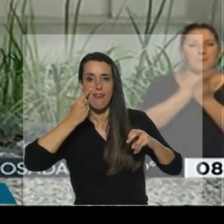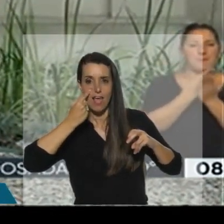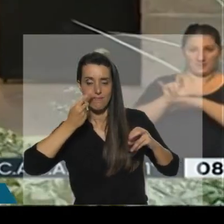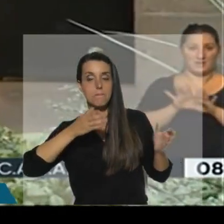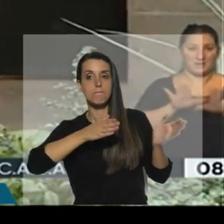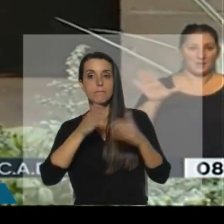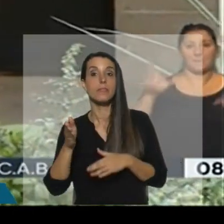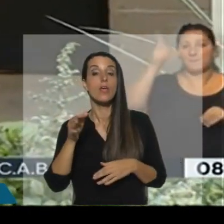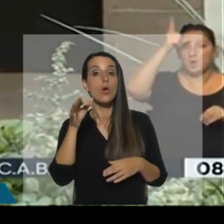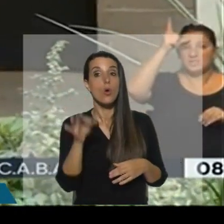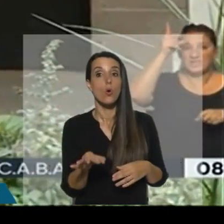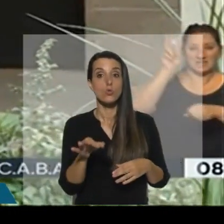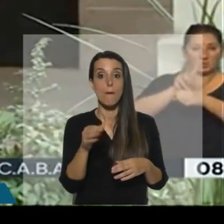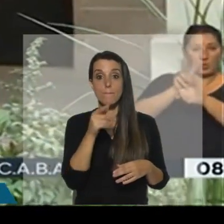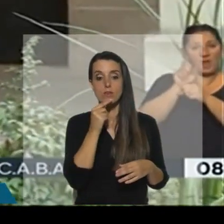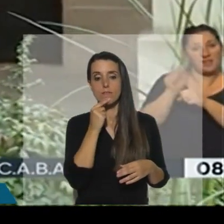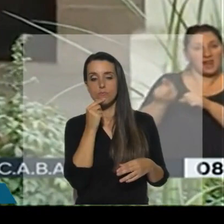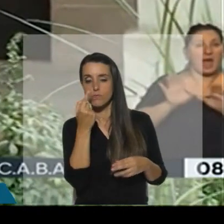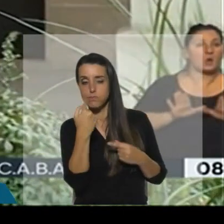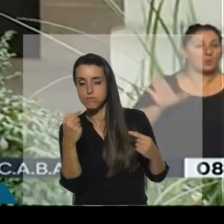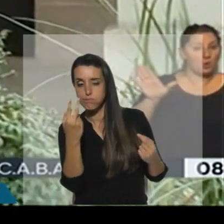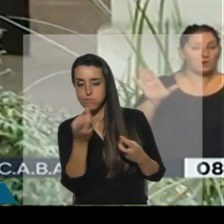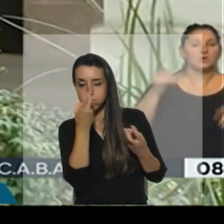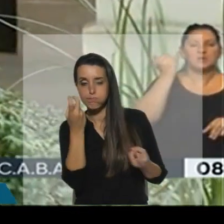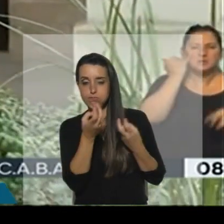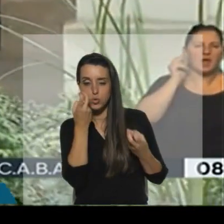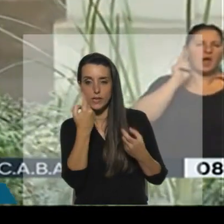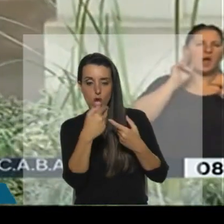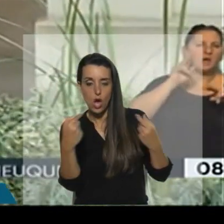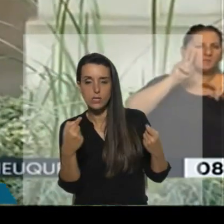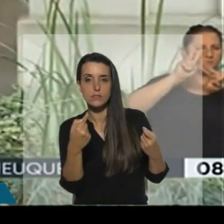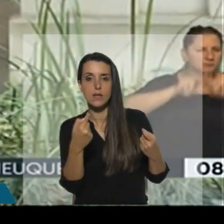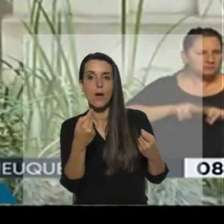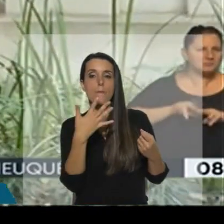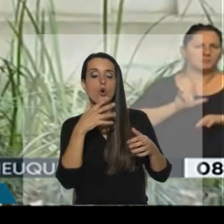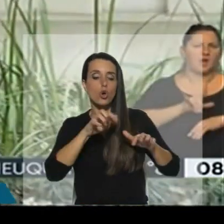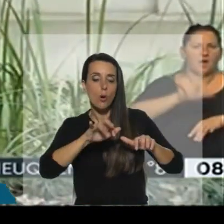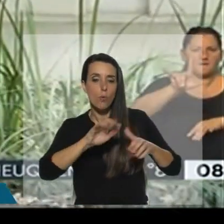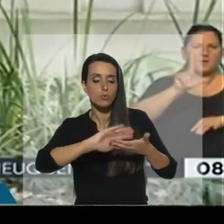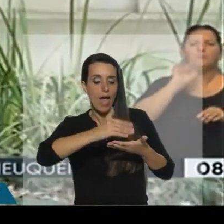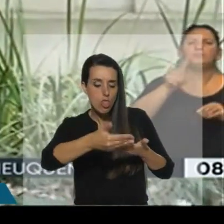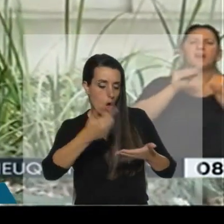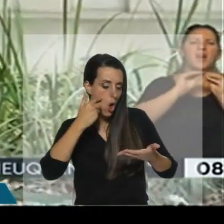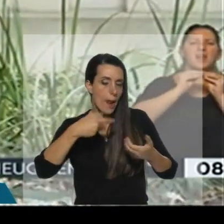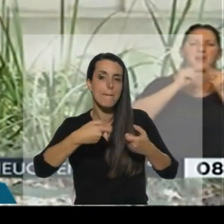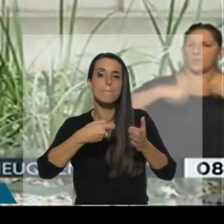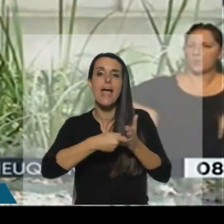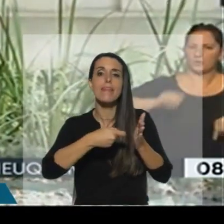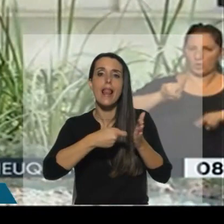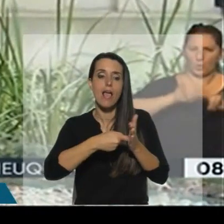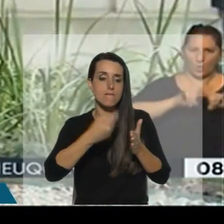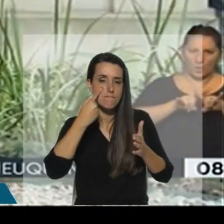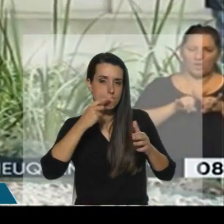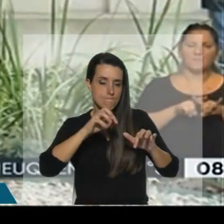Los efectivos policiales buscaron elementos de interés para la investigación, como computadoras personales y pendrives, que podrían estar en